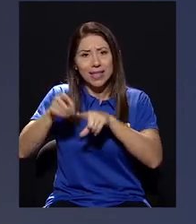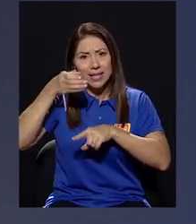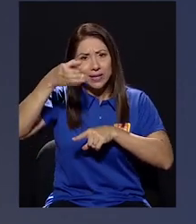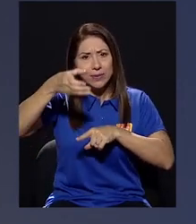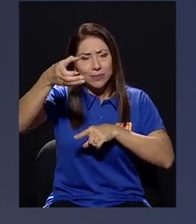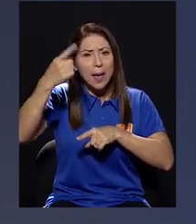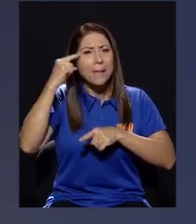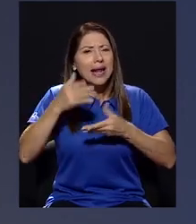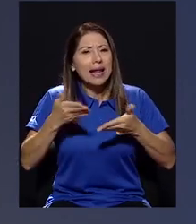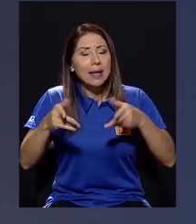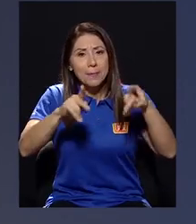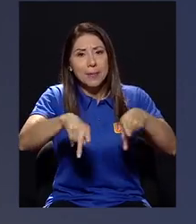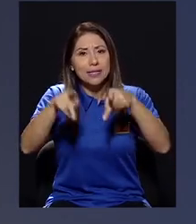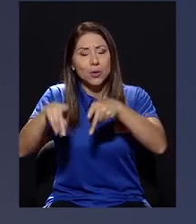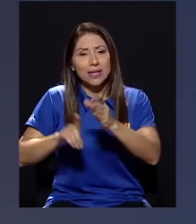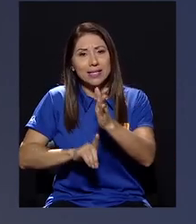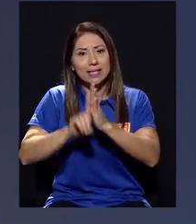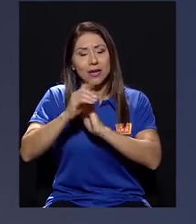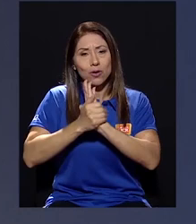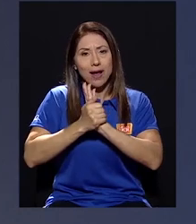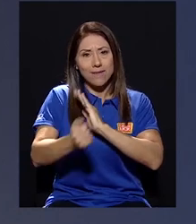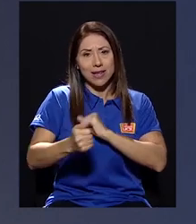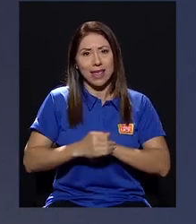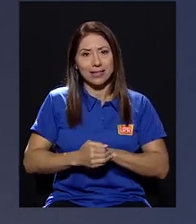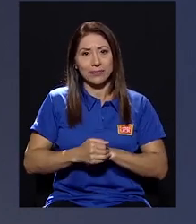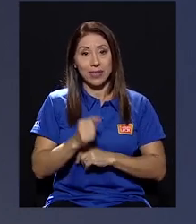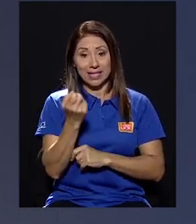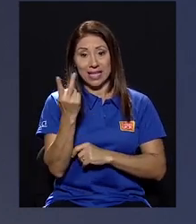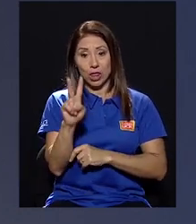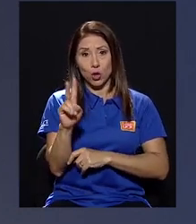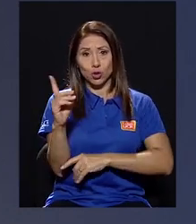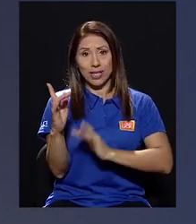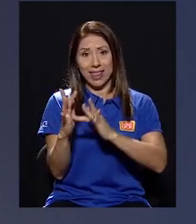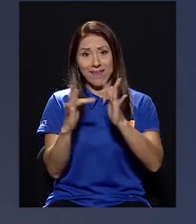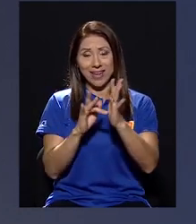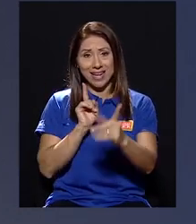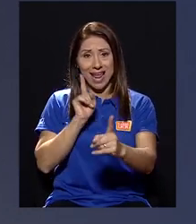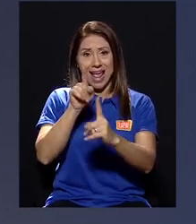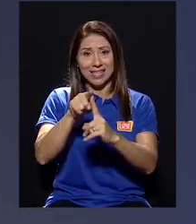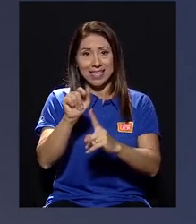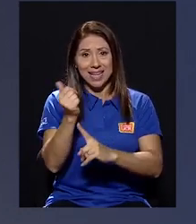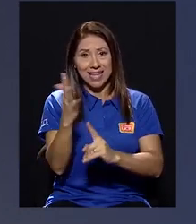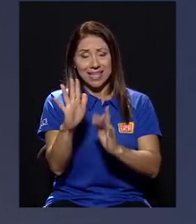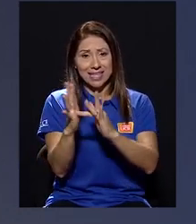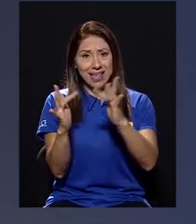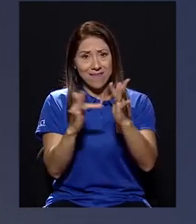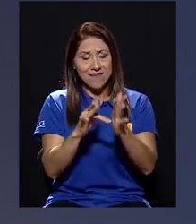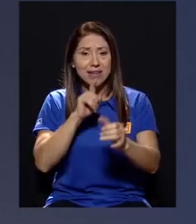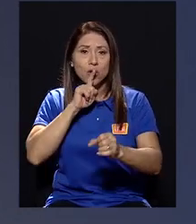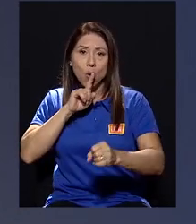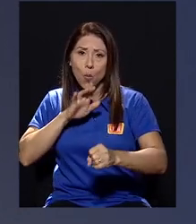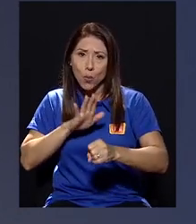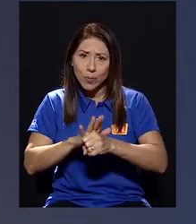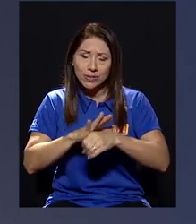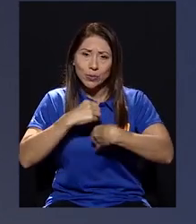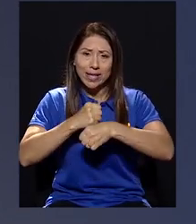habilidades en las personas. Este 12 de abril hasta el 15, este compromiso de hacer acción